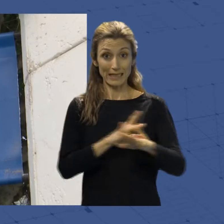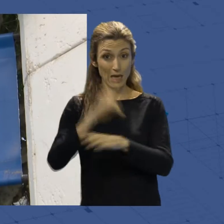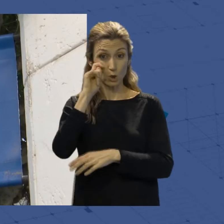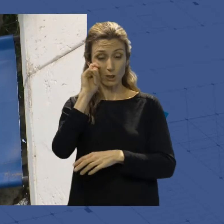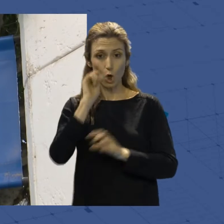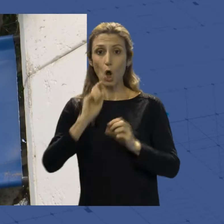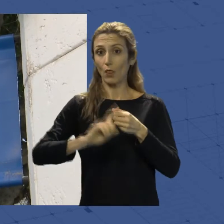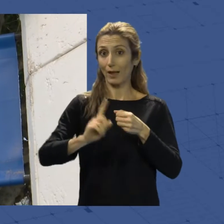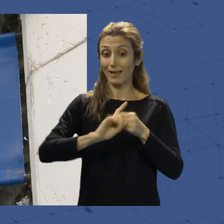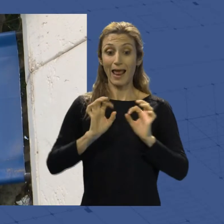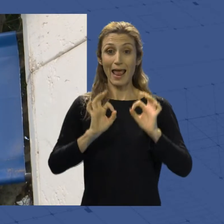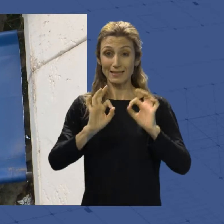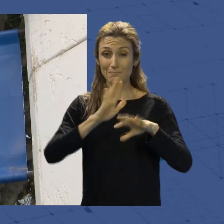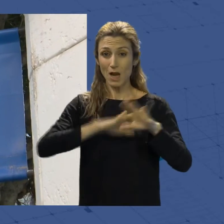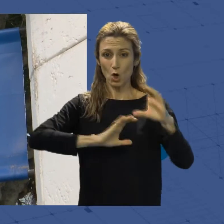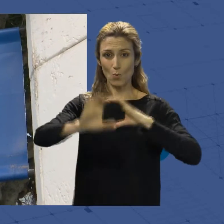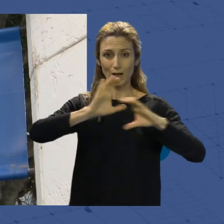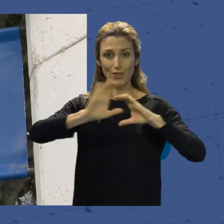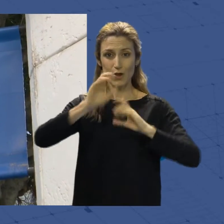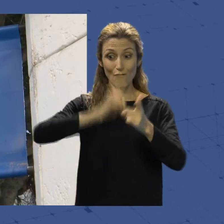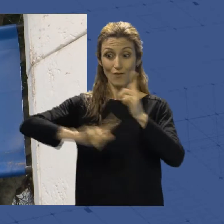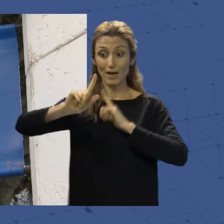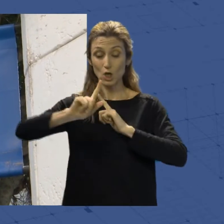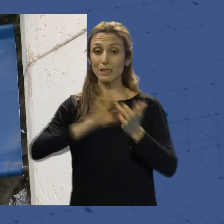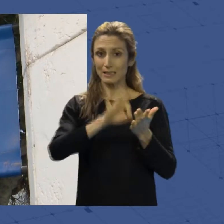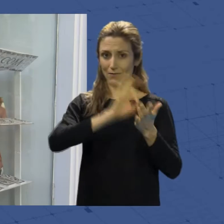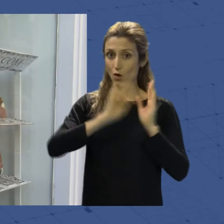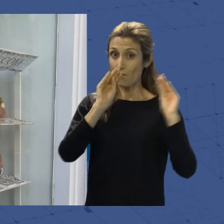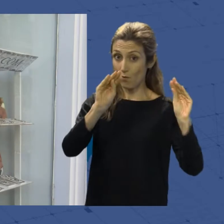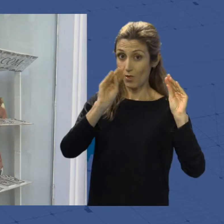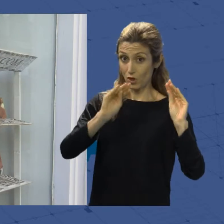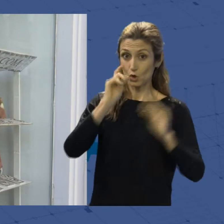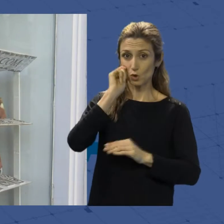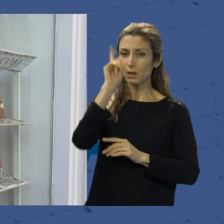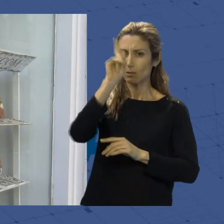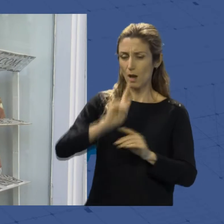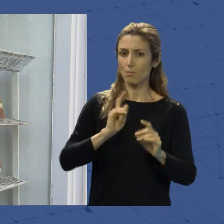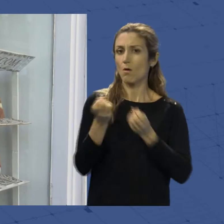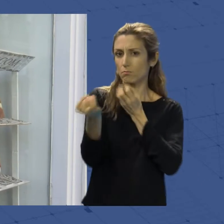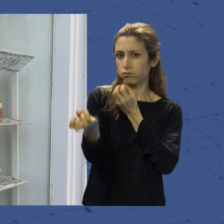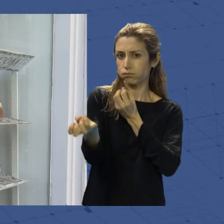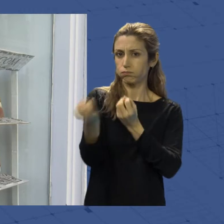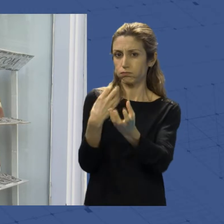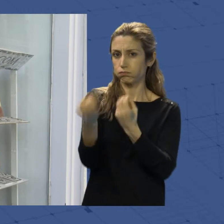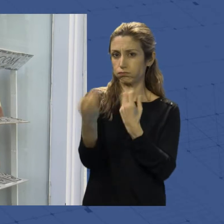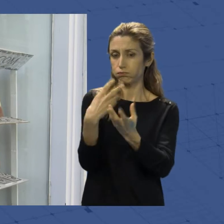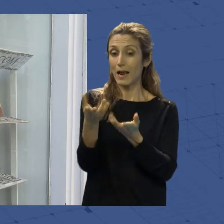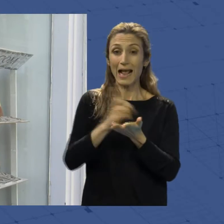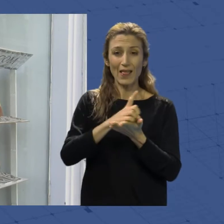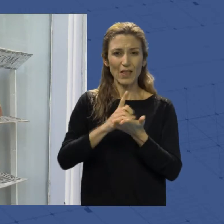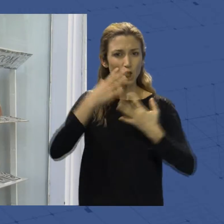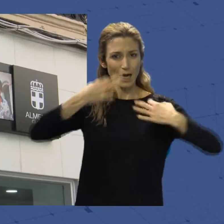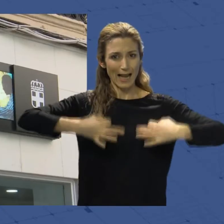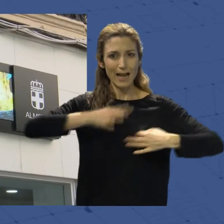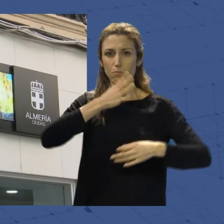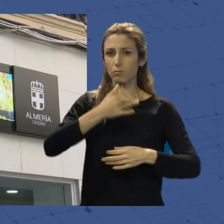que facilita la comunicación entre el viajero y los servicios de información turística, quienes, a su vez, obtendrán datos reales sobre los